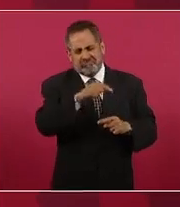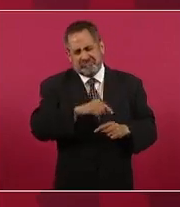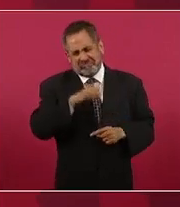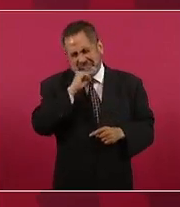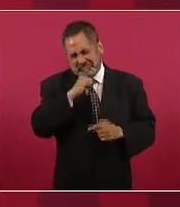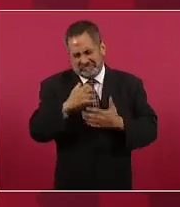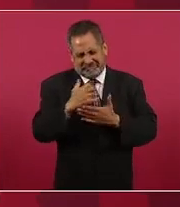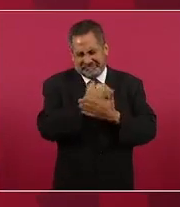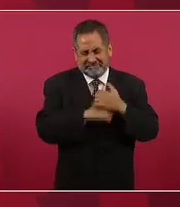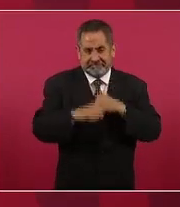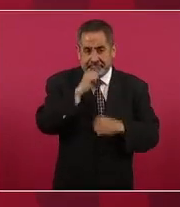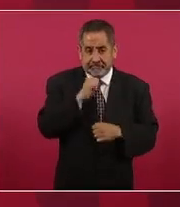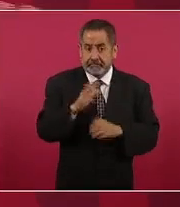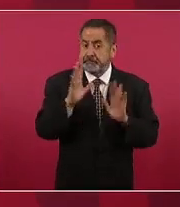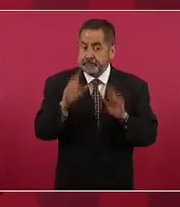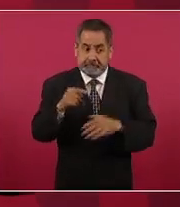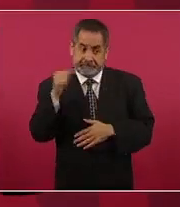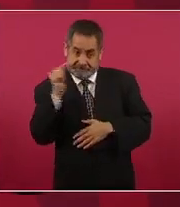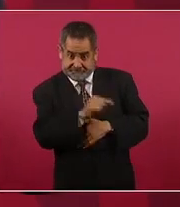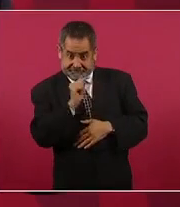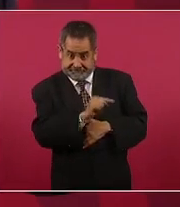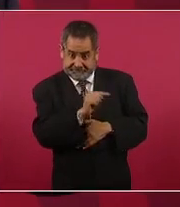ese periodista